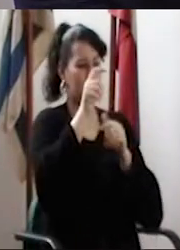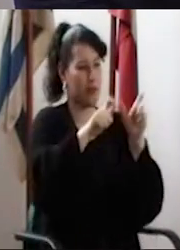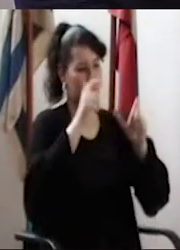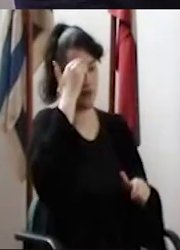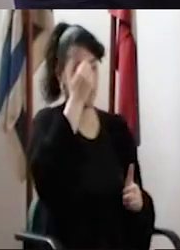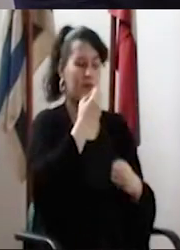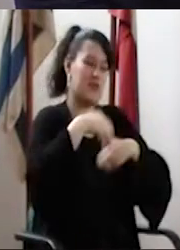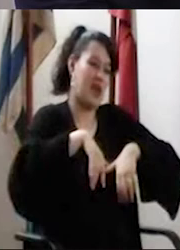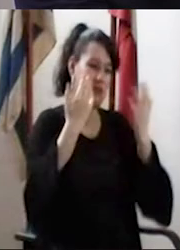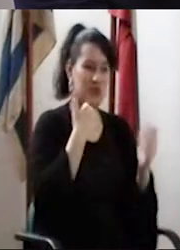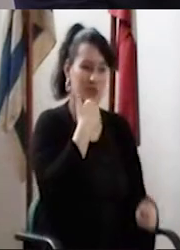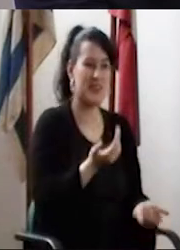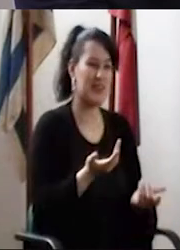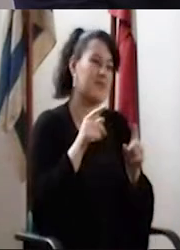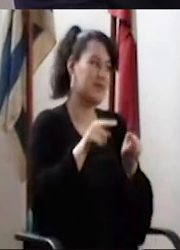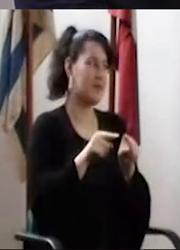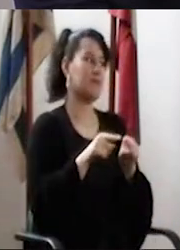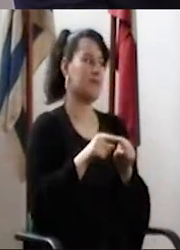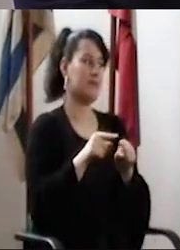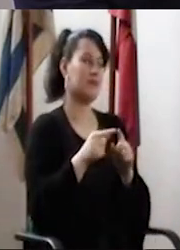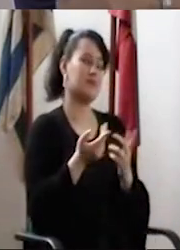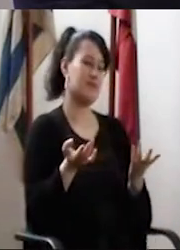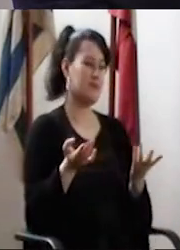no permite el desarrollo docente. Entonces, bueno, yo qué sé.